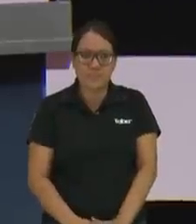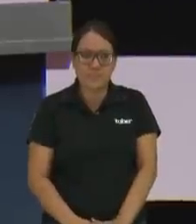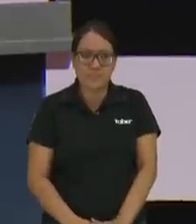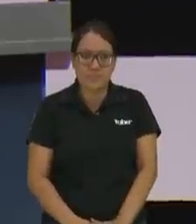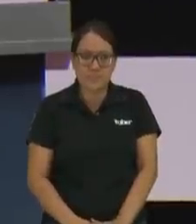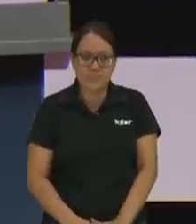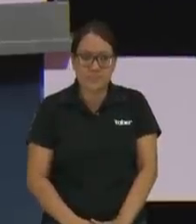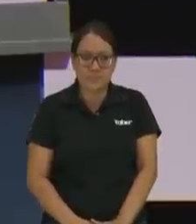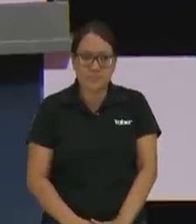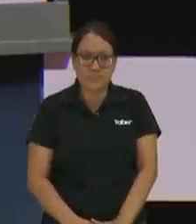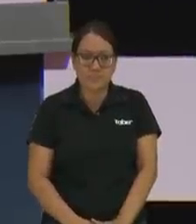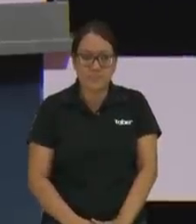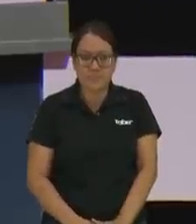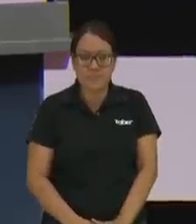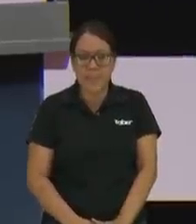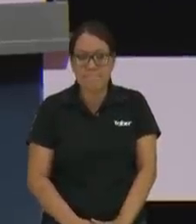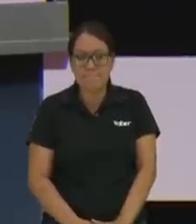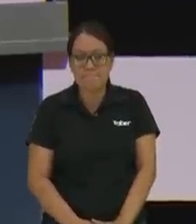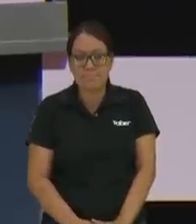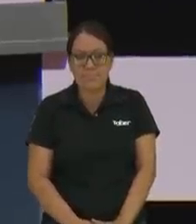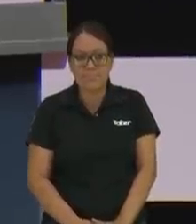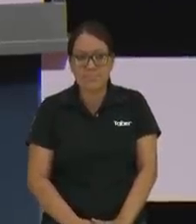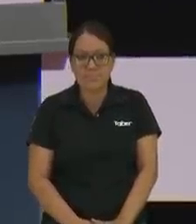de más estima el buen nombre que es mucha riqueza